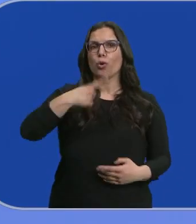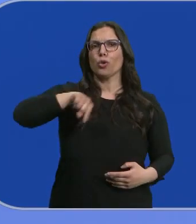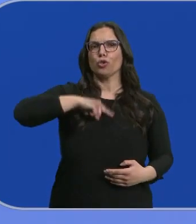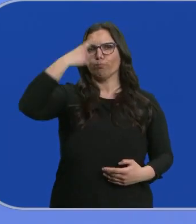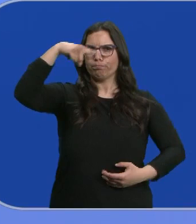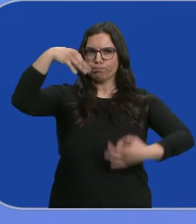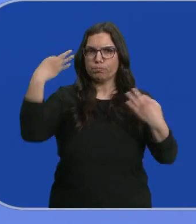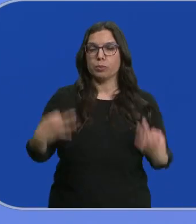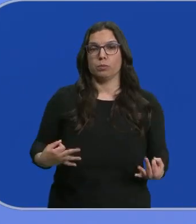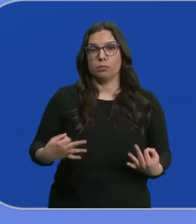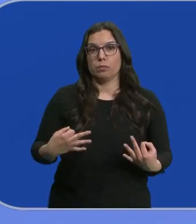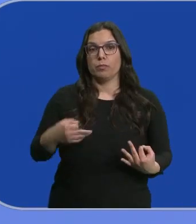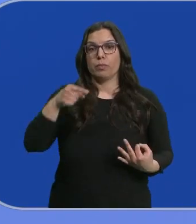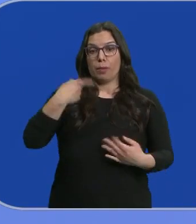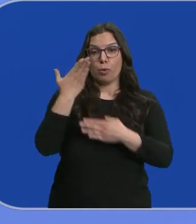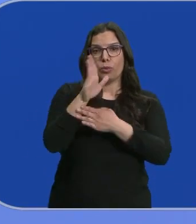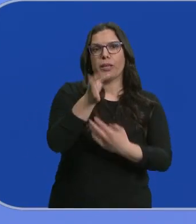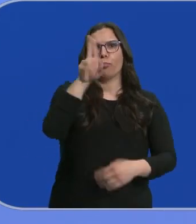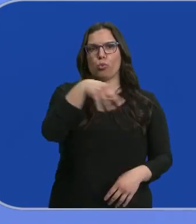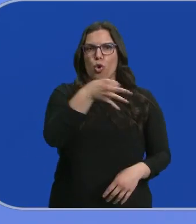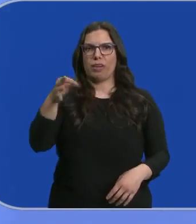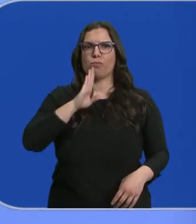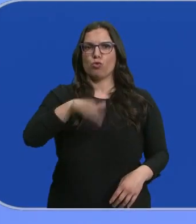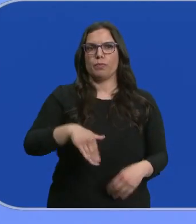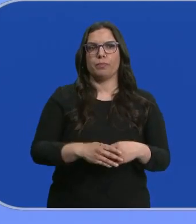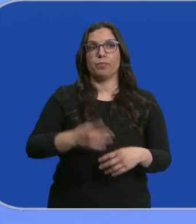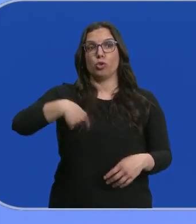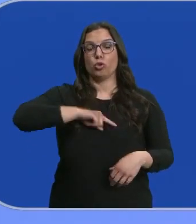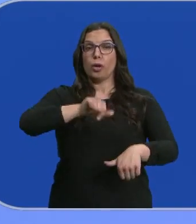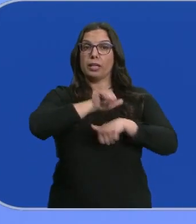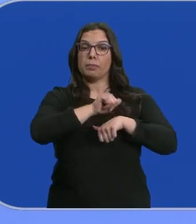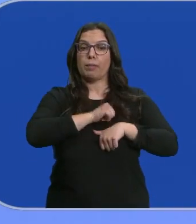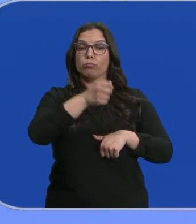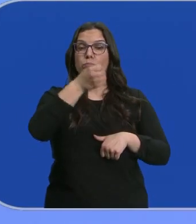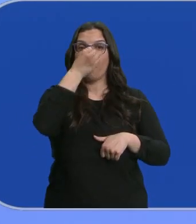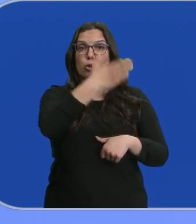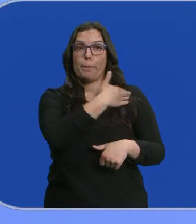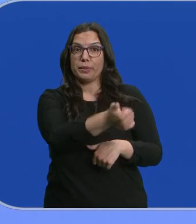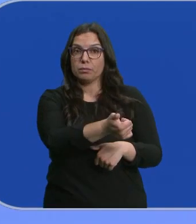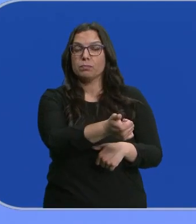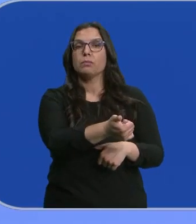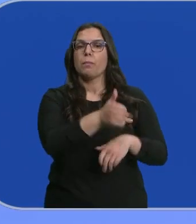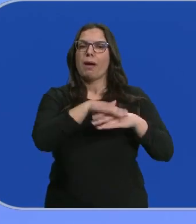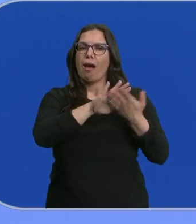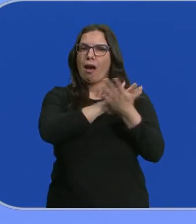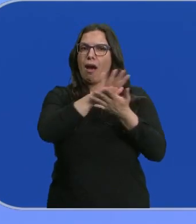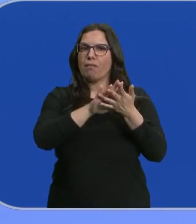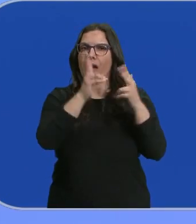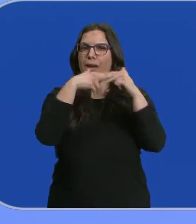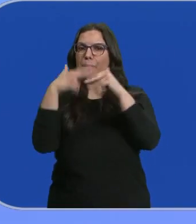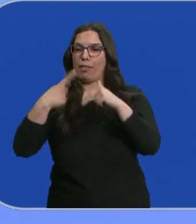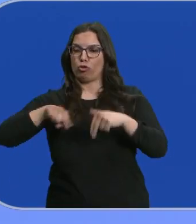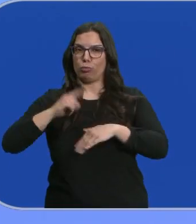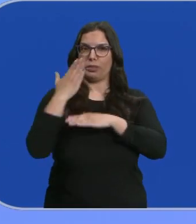estamos convencidos que es la correcta y adecuada. Así que esperamos la llamada del Partido Socialista para abordar las